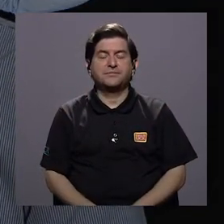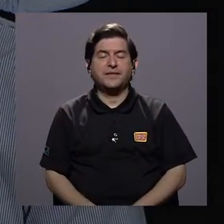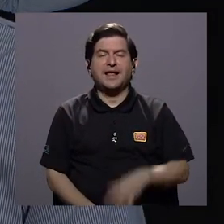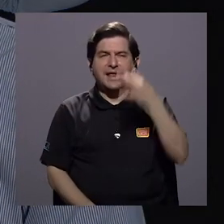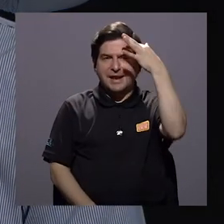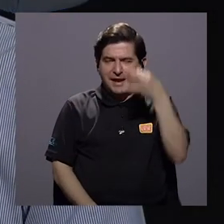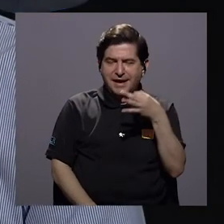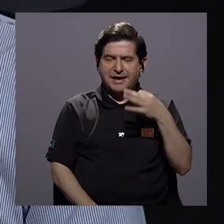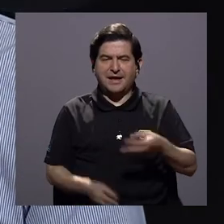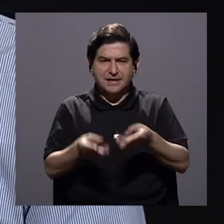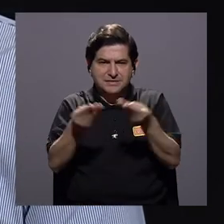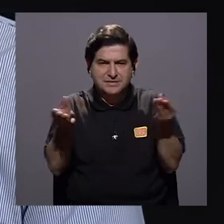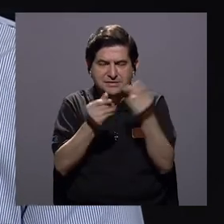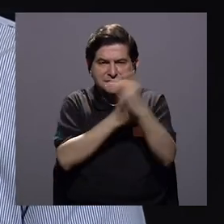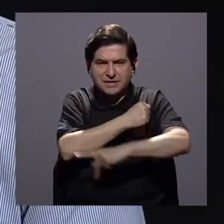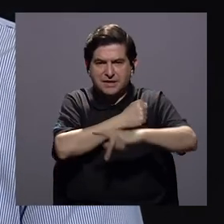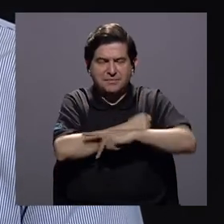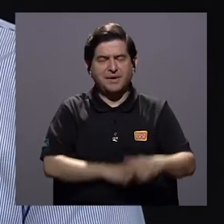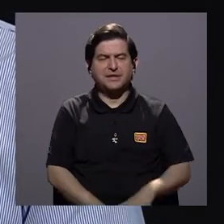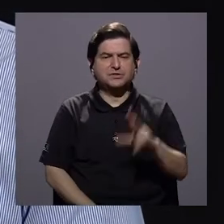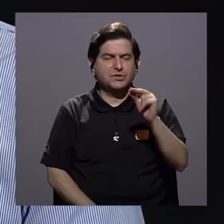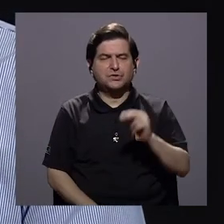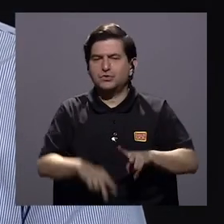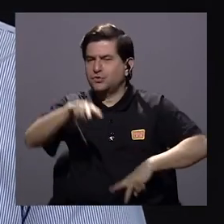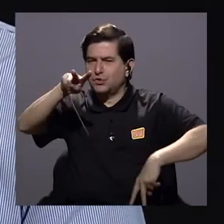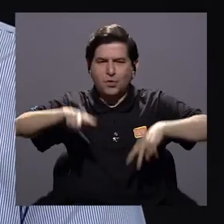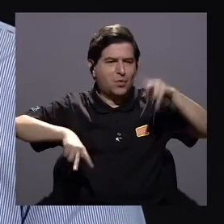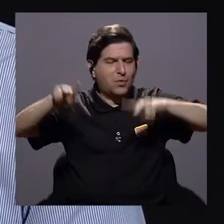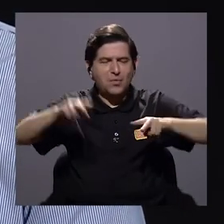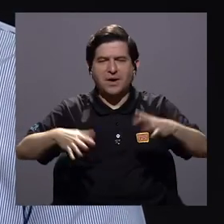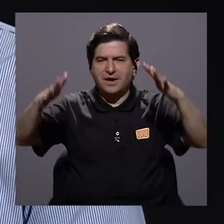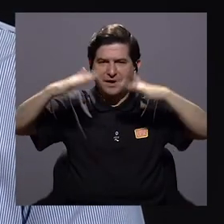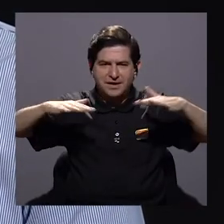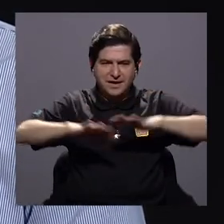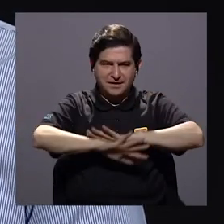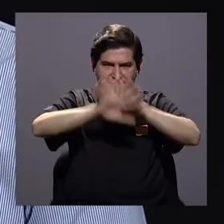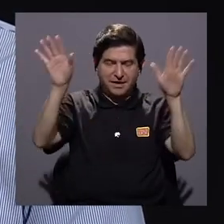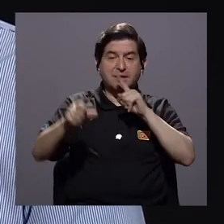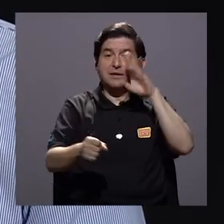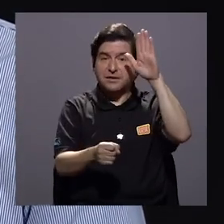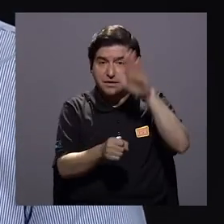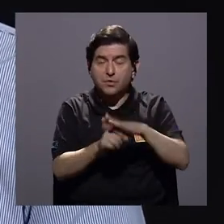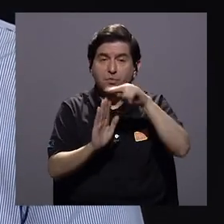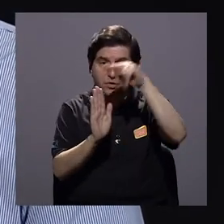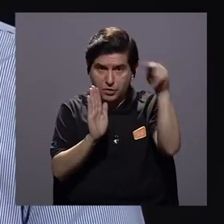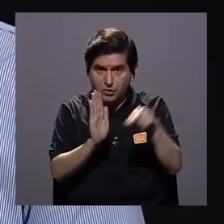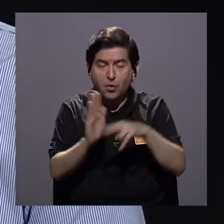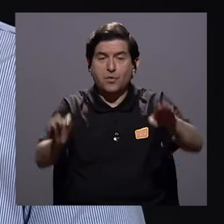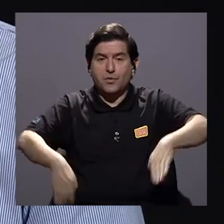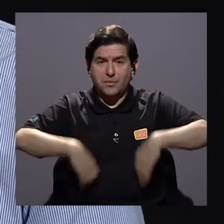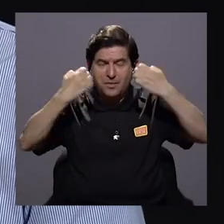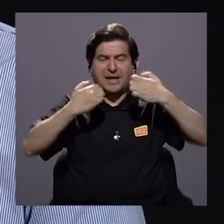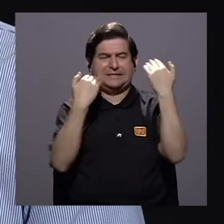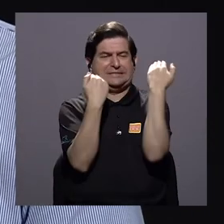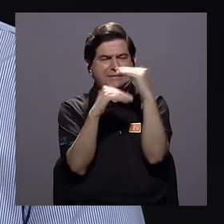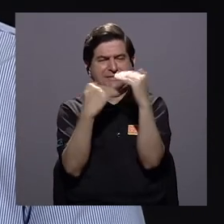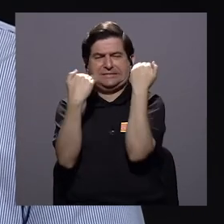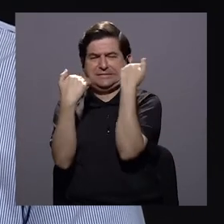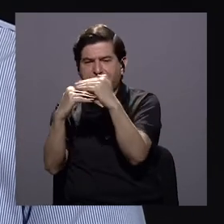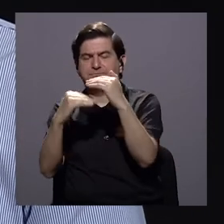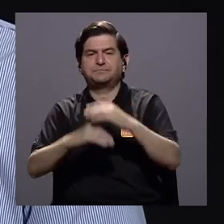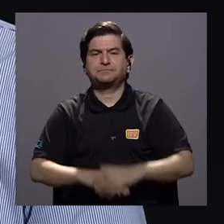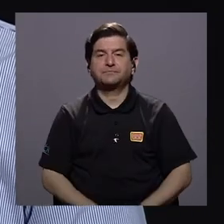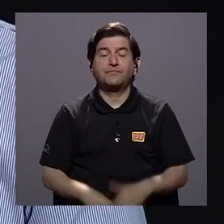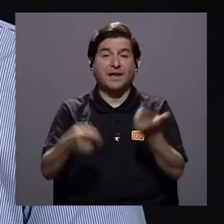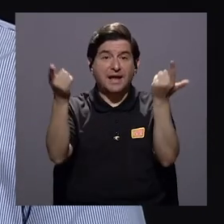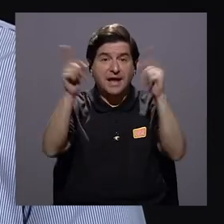productivas del país no han tenido la variable ambiental siempre clara y la capacidad de cumplir incluso la normativa que existe es muy limitada